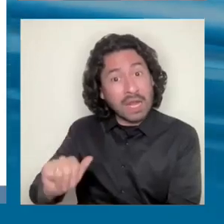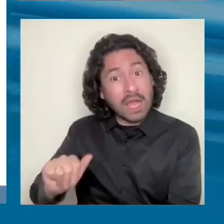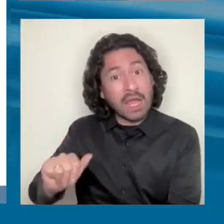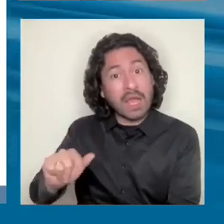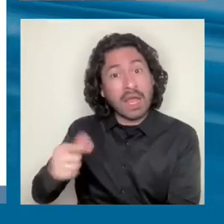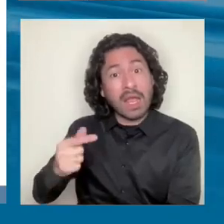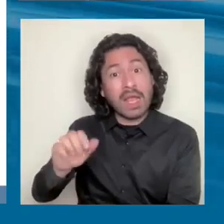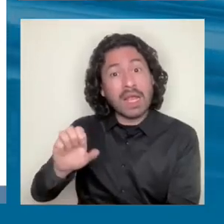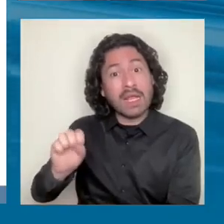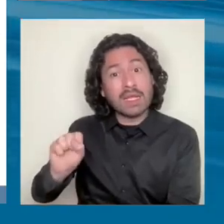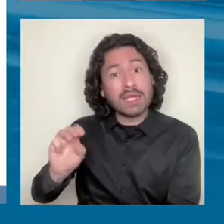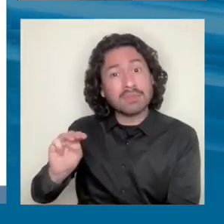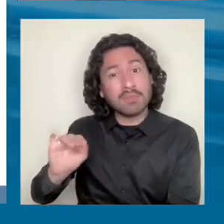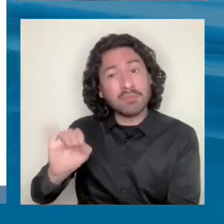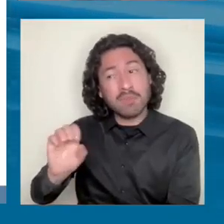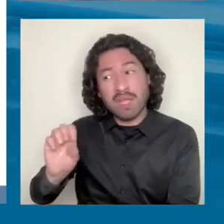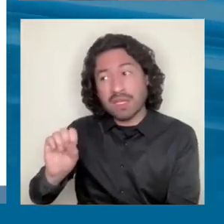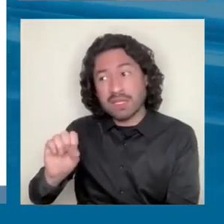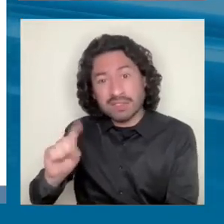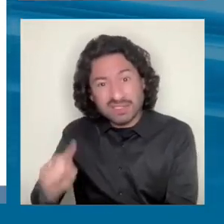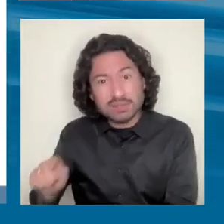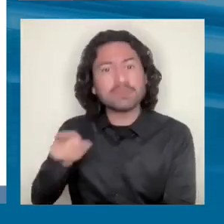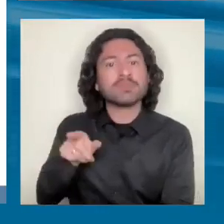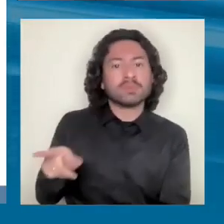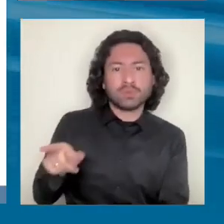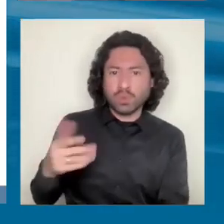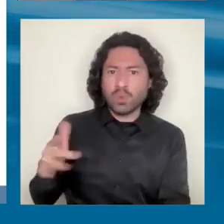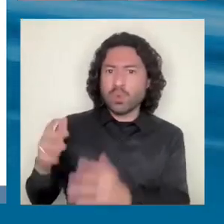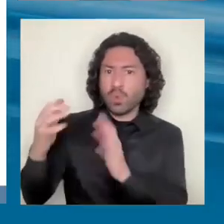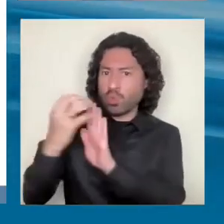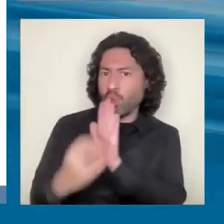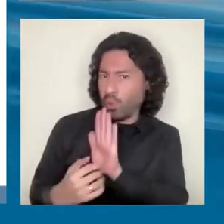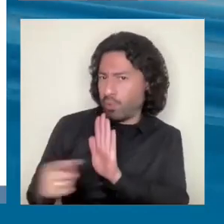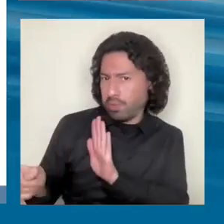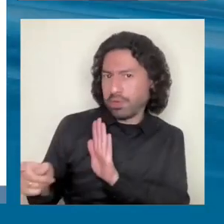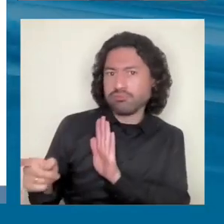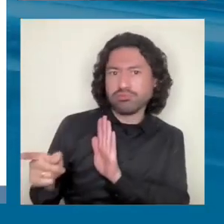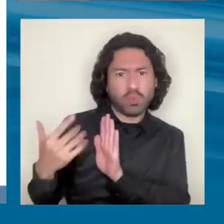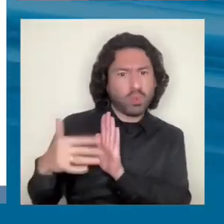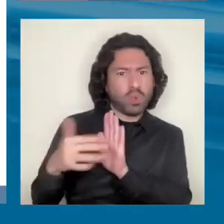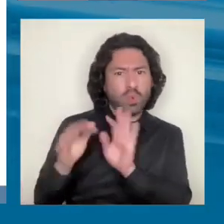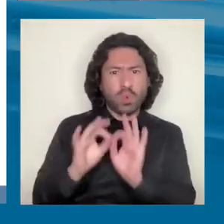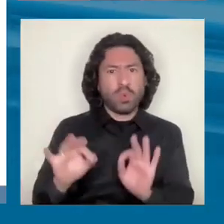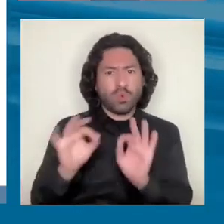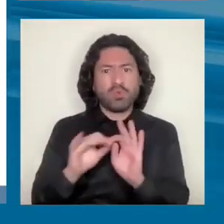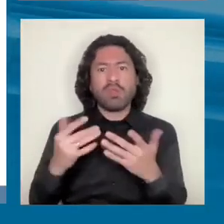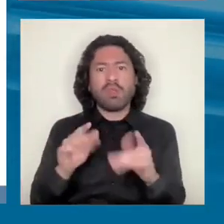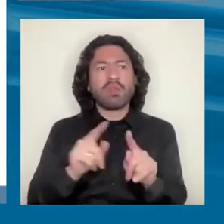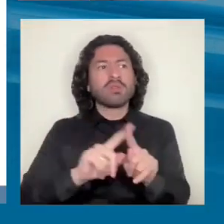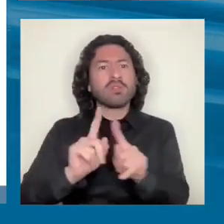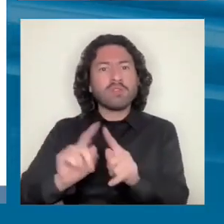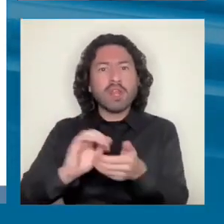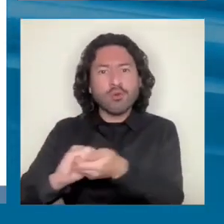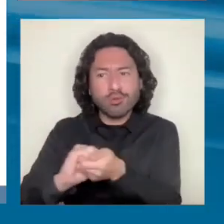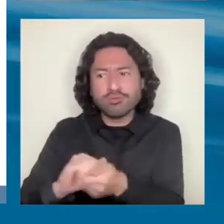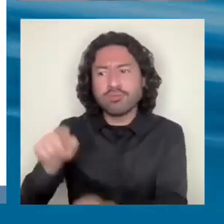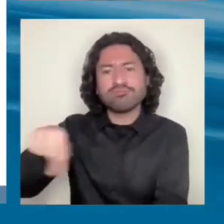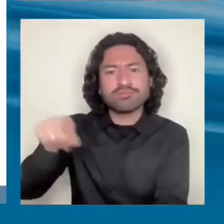género, y hay unos documentos, una visión que se ha desarrollado con muchas organizaciones de economistas